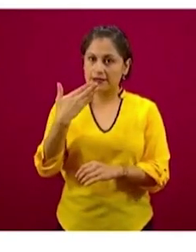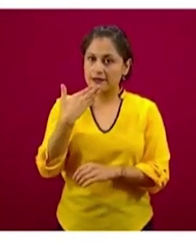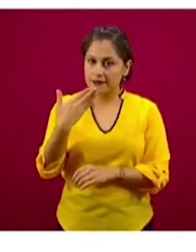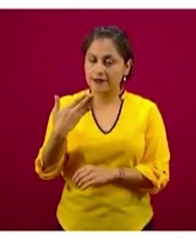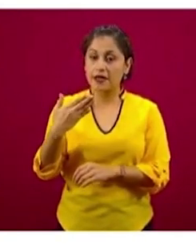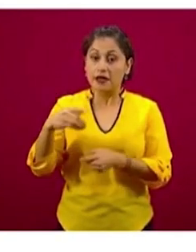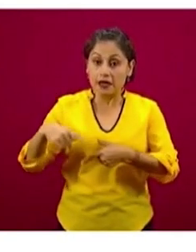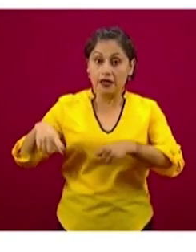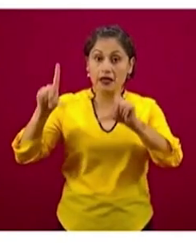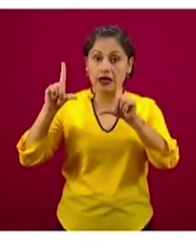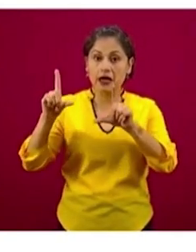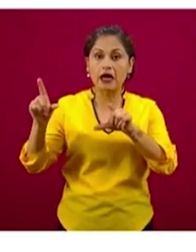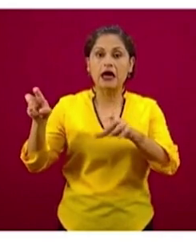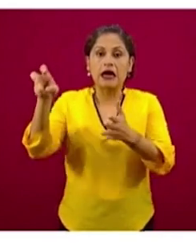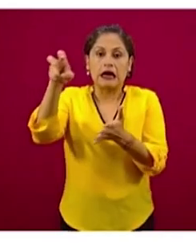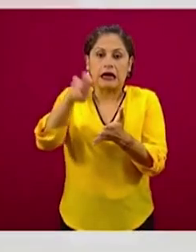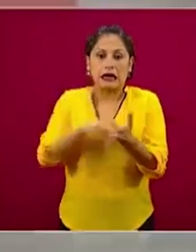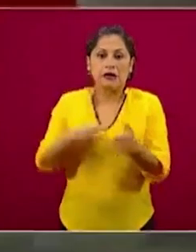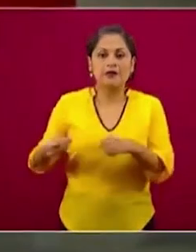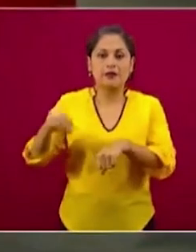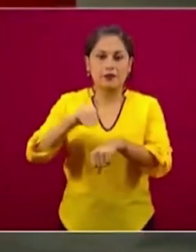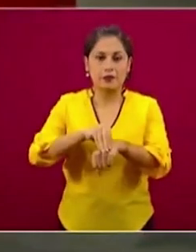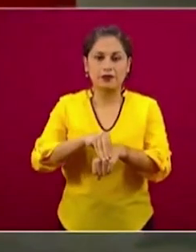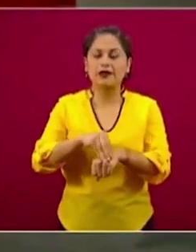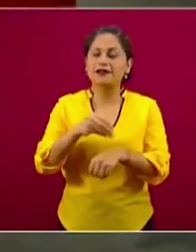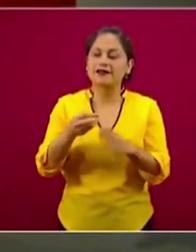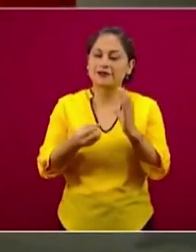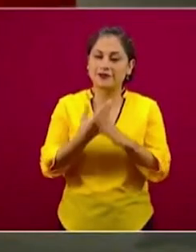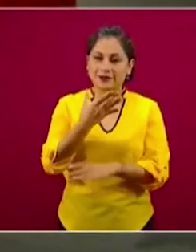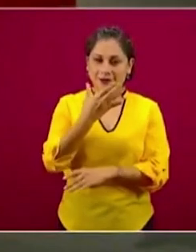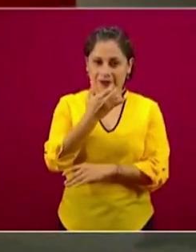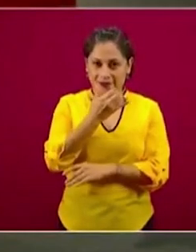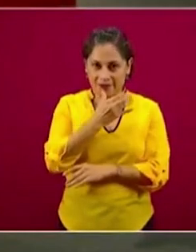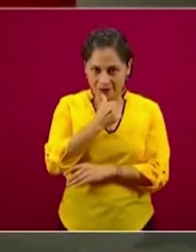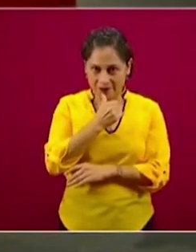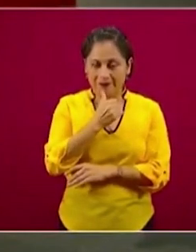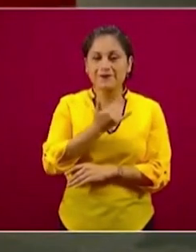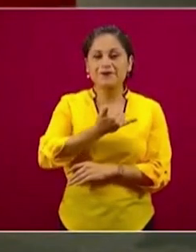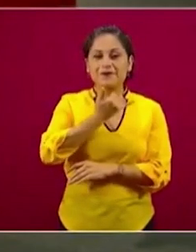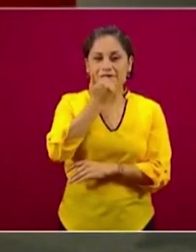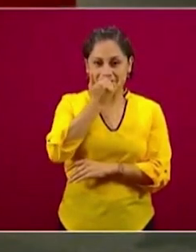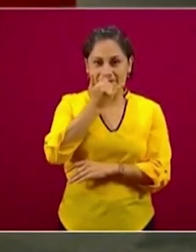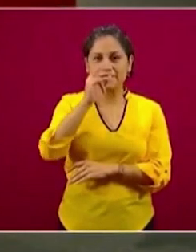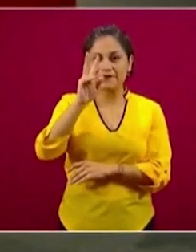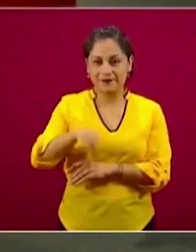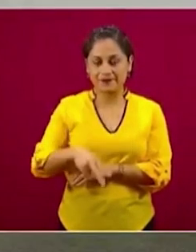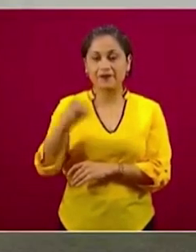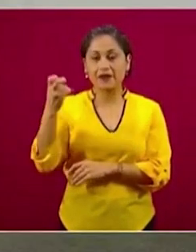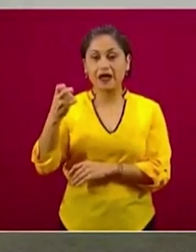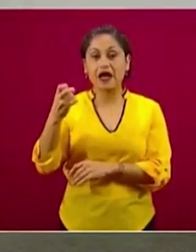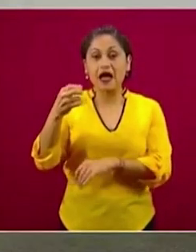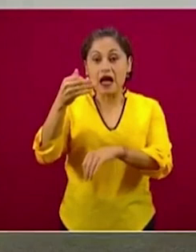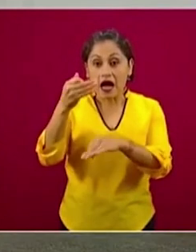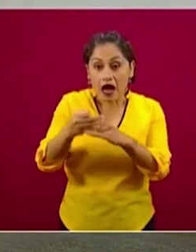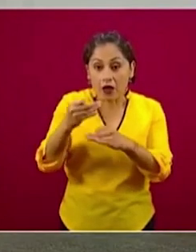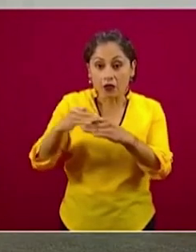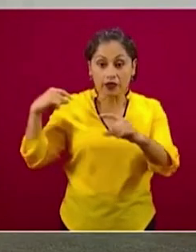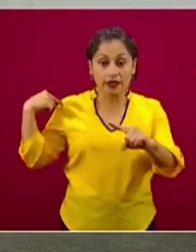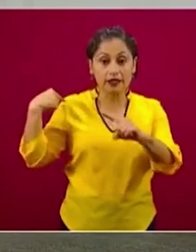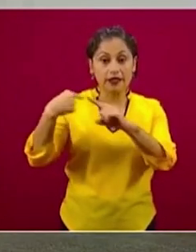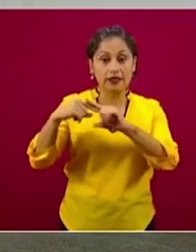manufactura de la diapositiva que conste que hay ahí un pequeño errorcito, el número correcto de casos acumulados